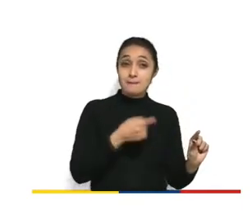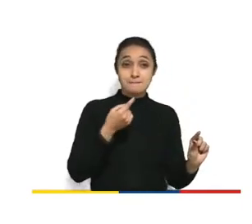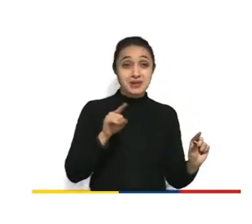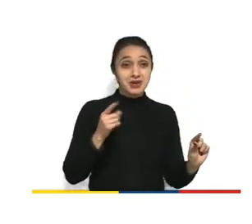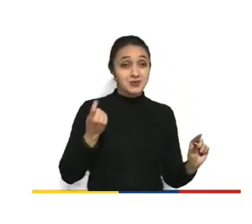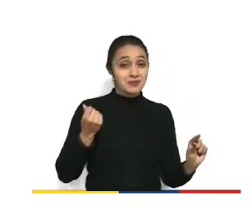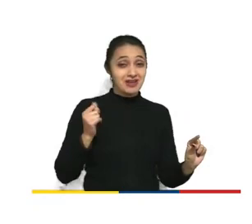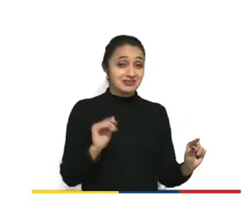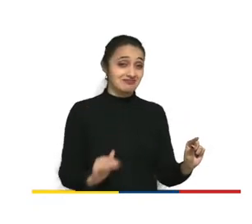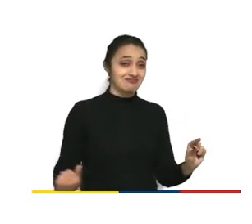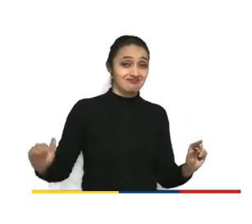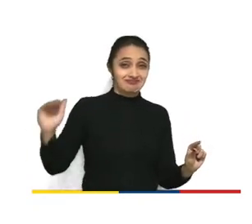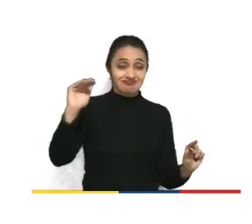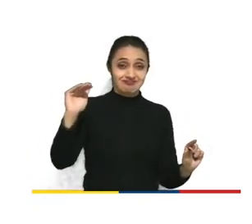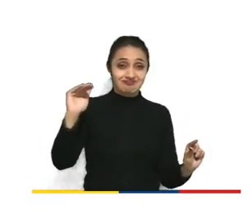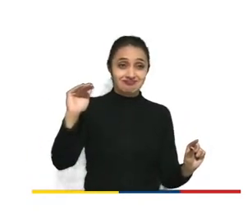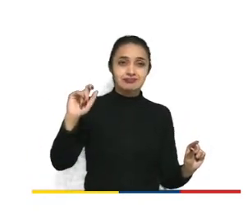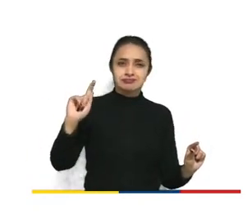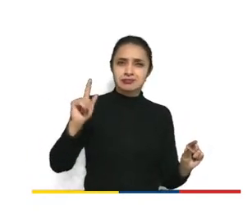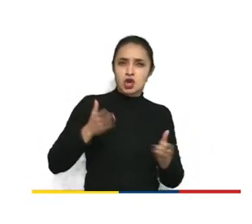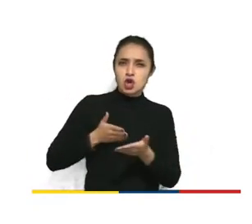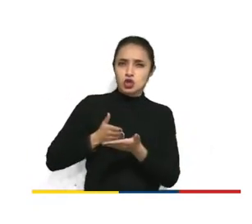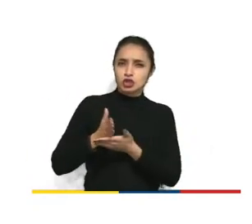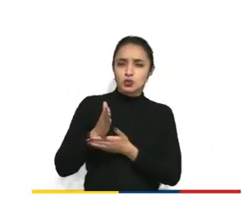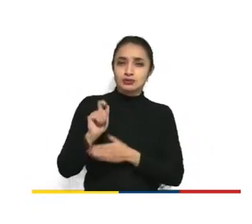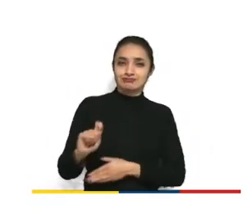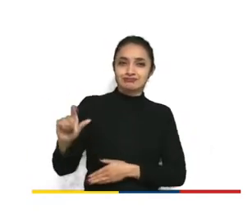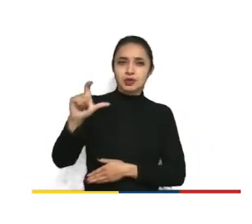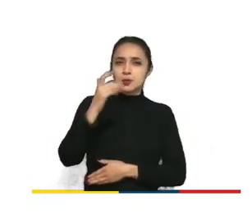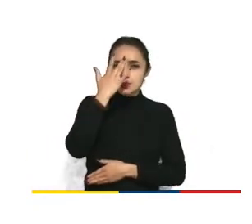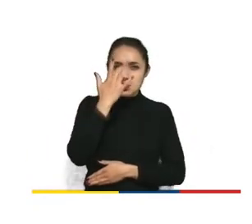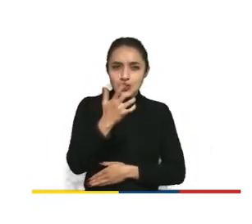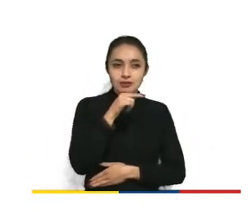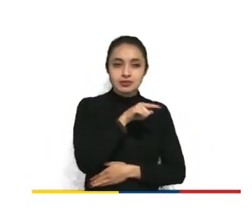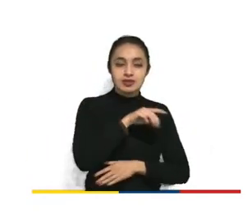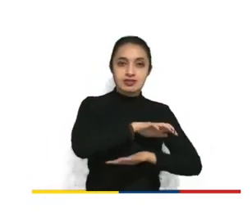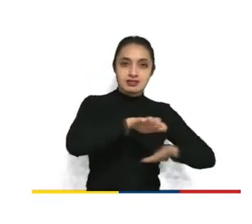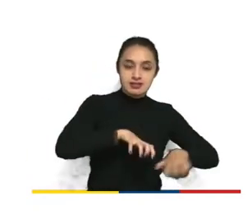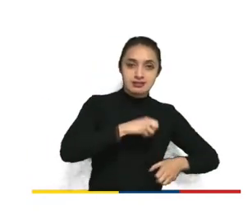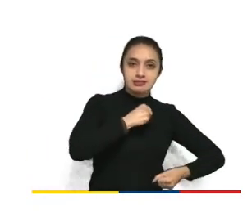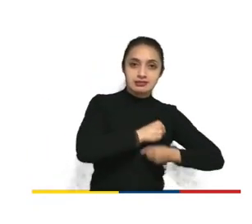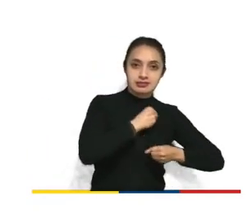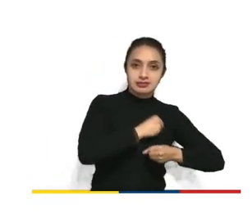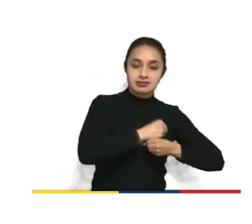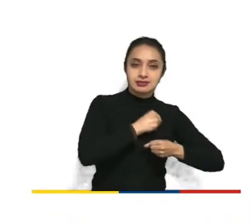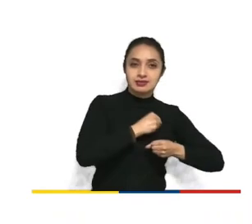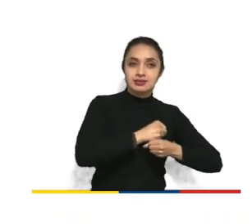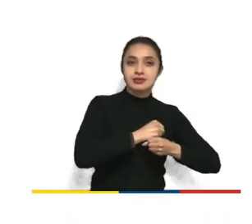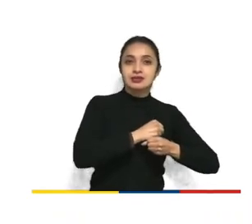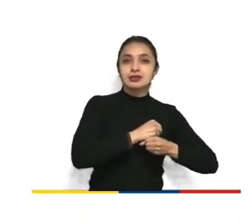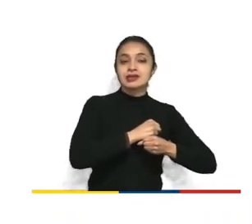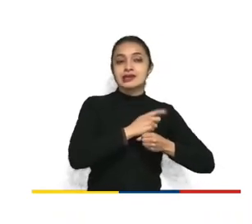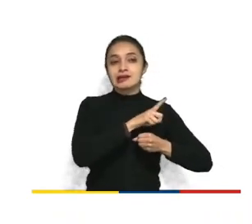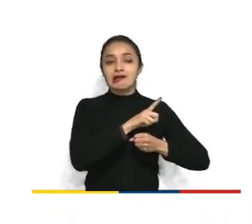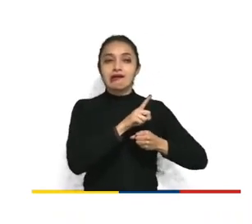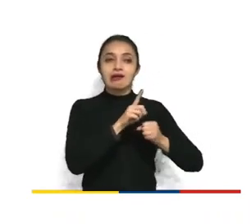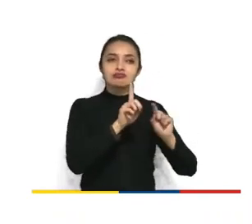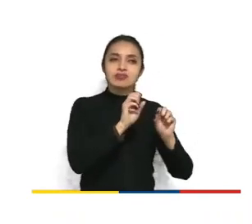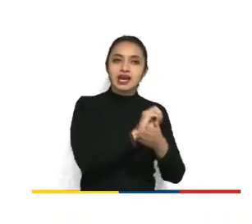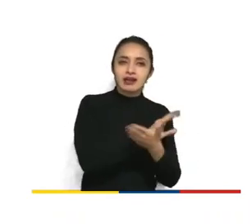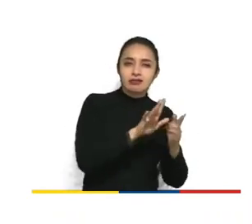altos. ¿Por qué? Porque tienen que emplear mucho más trabajo cuando se utilizan políticas de Zero Rating